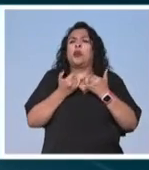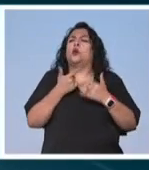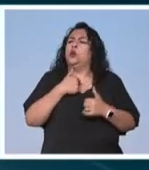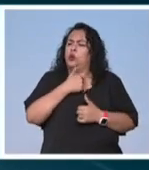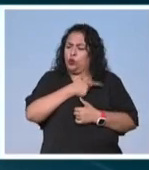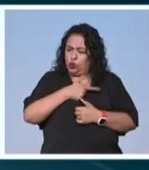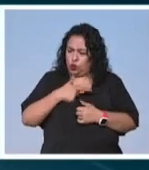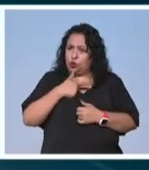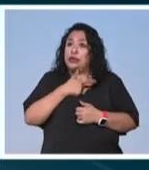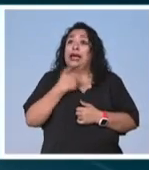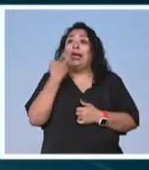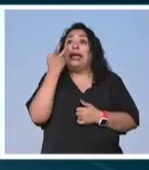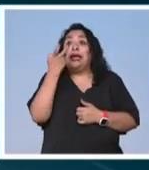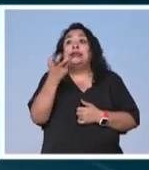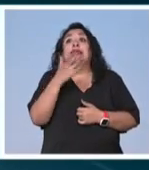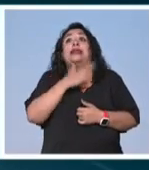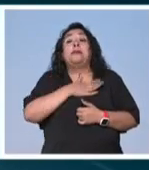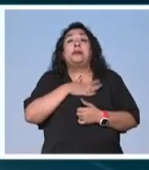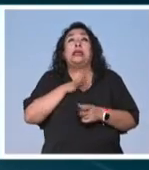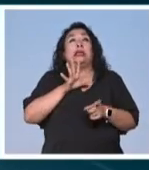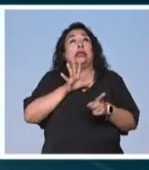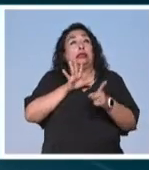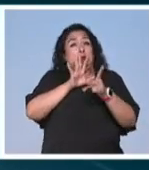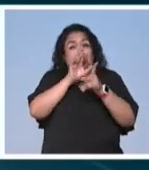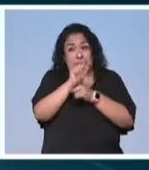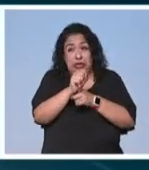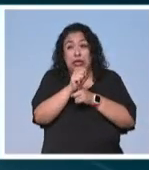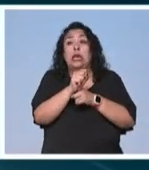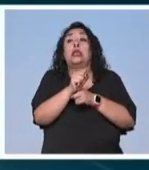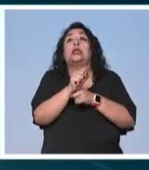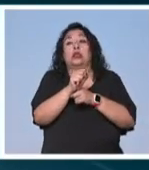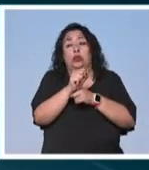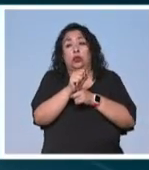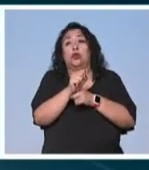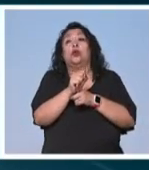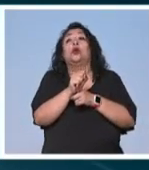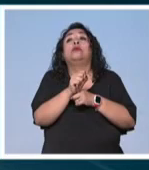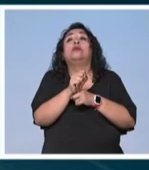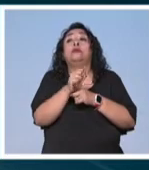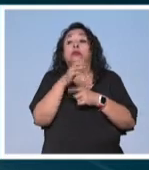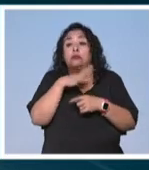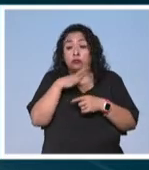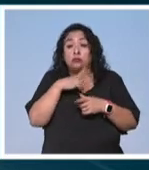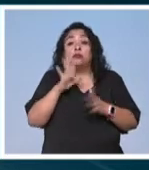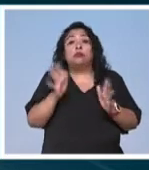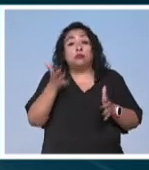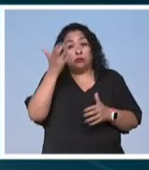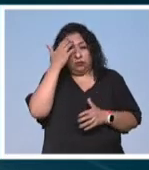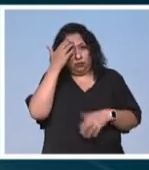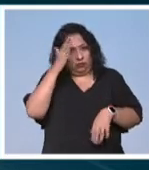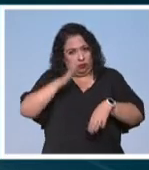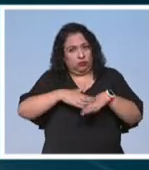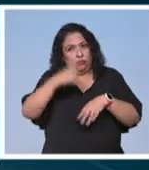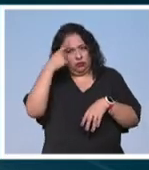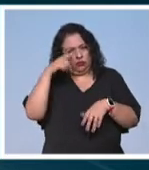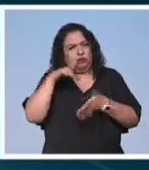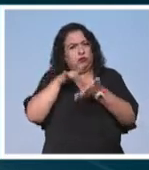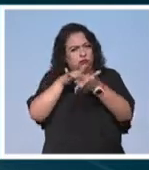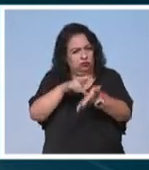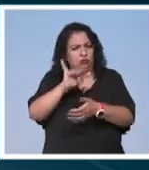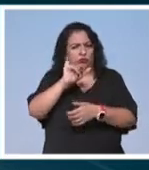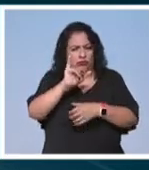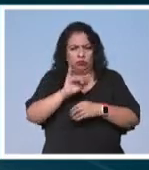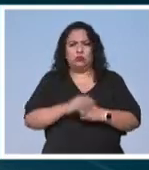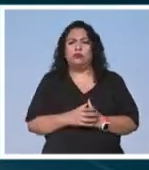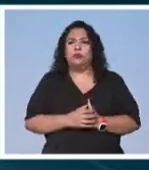gusto que ese es nuestro reto y nuestra misión llevar lo que conocemos y más para apoyarlos